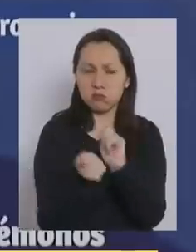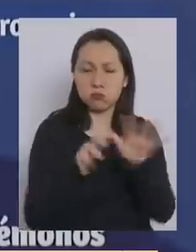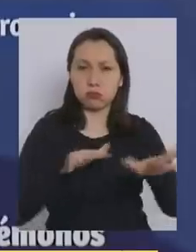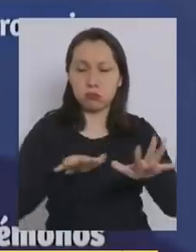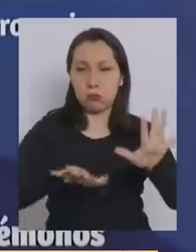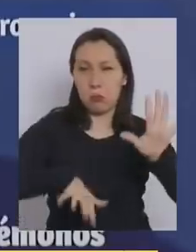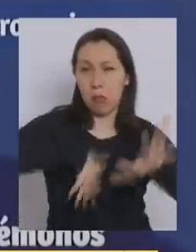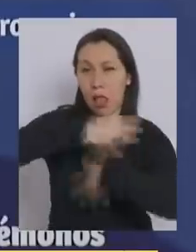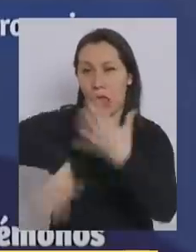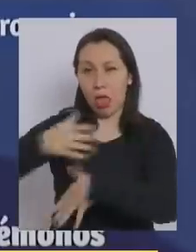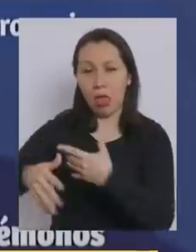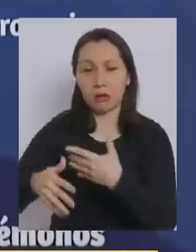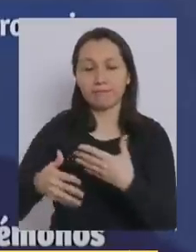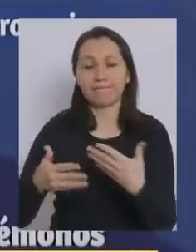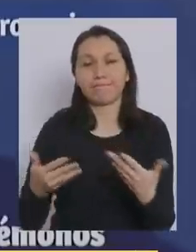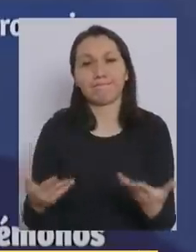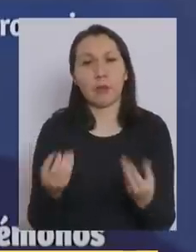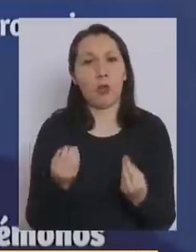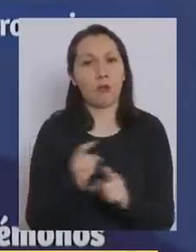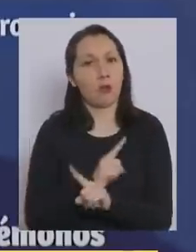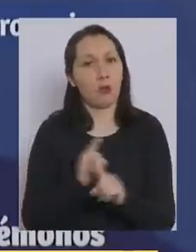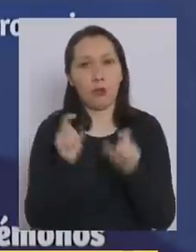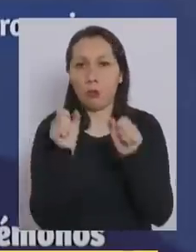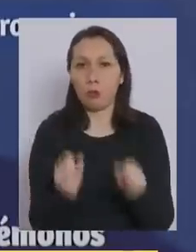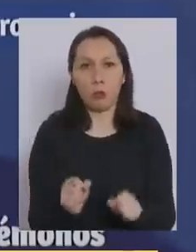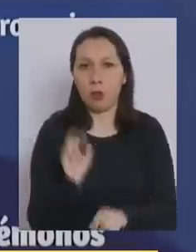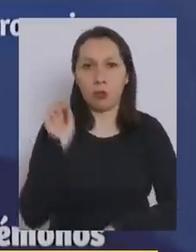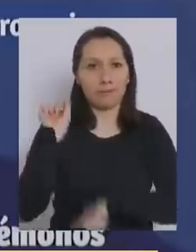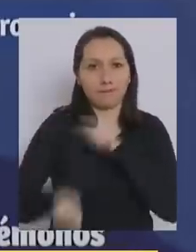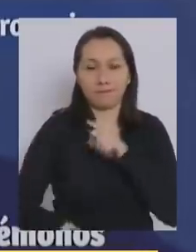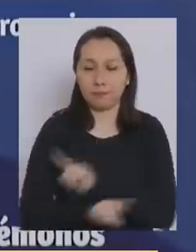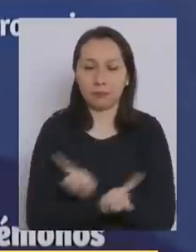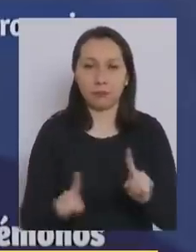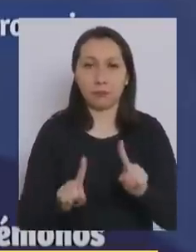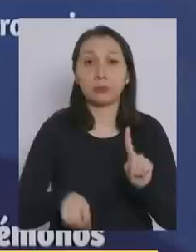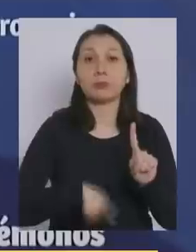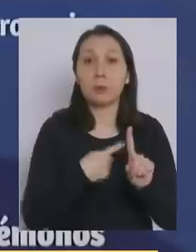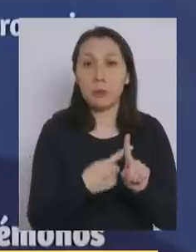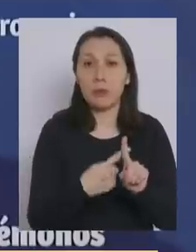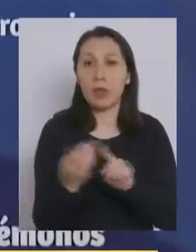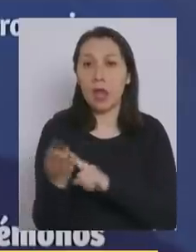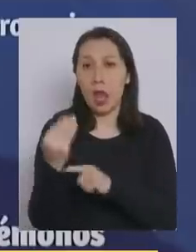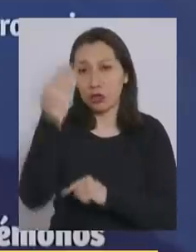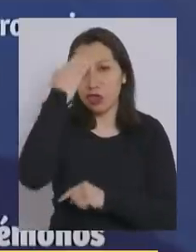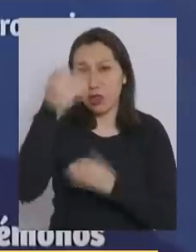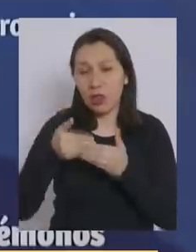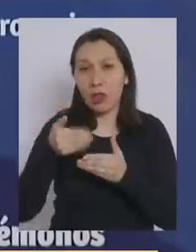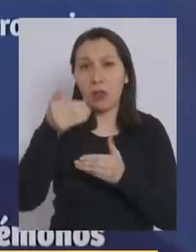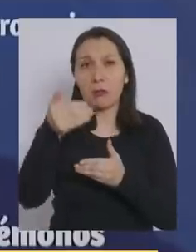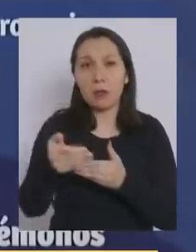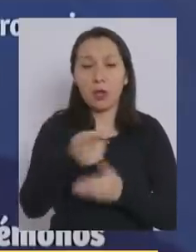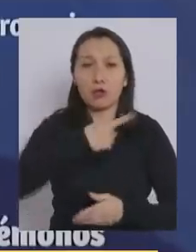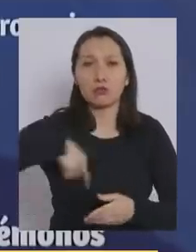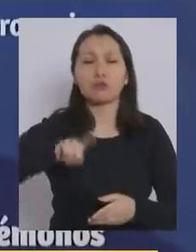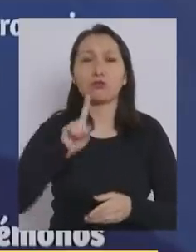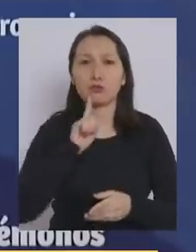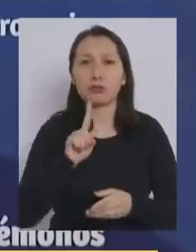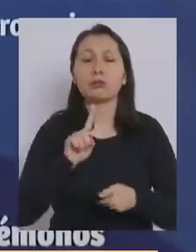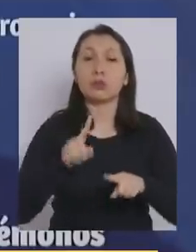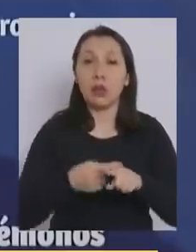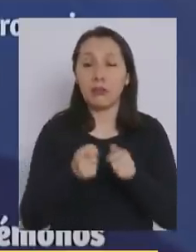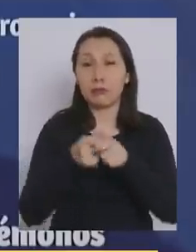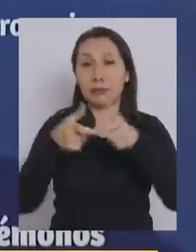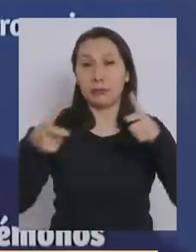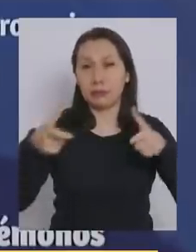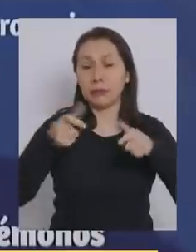actividad vandálica, obviamente que no lo podemos tolerar. Y más aún, si en 14 días más nosotros tenemos un brote de